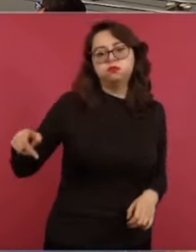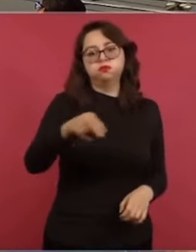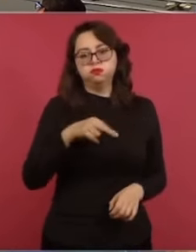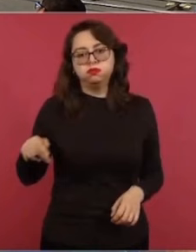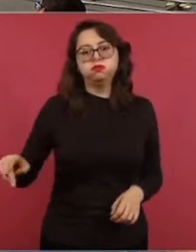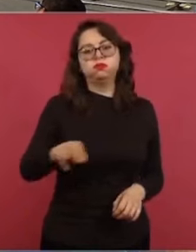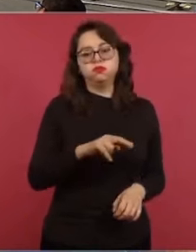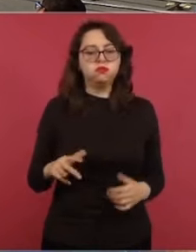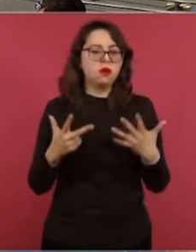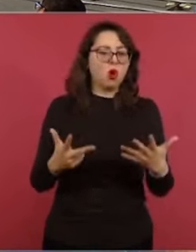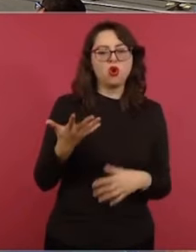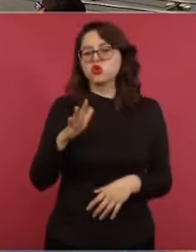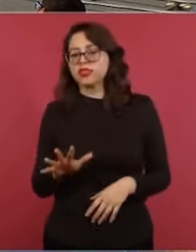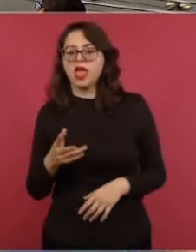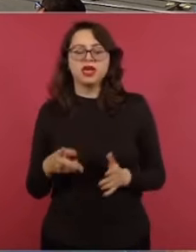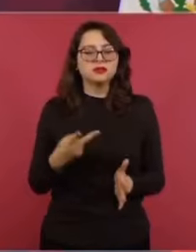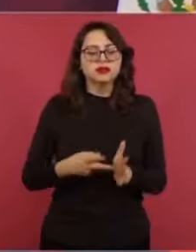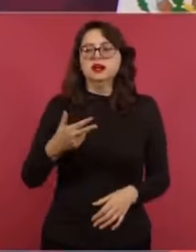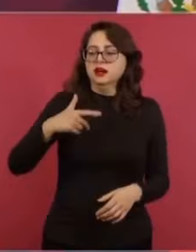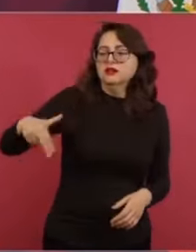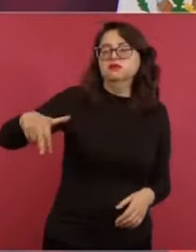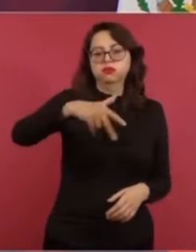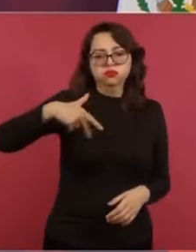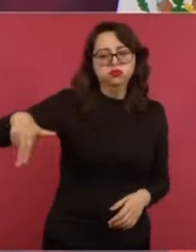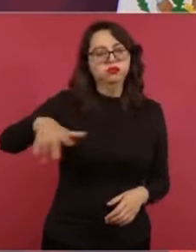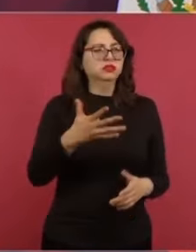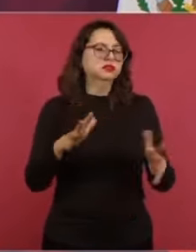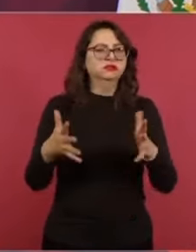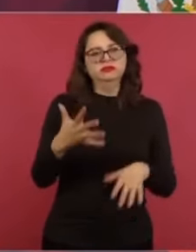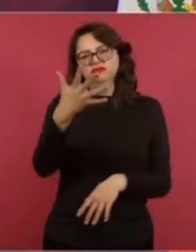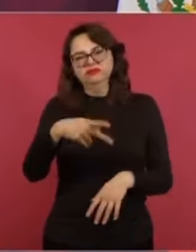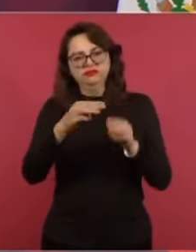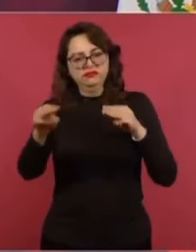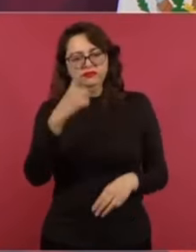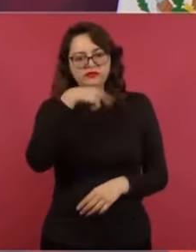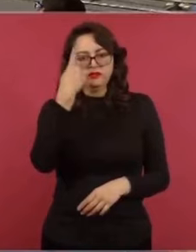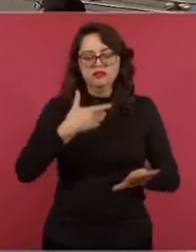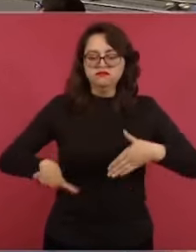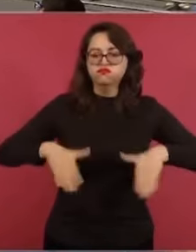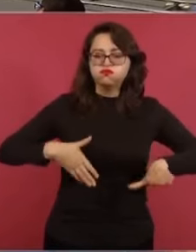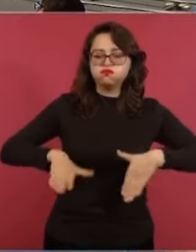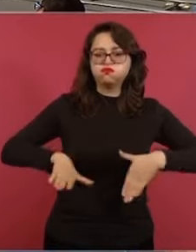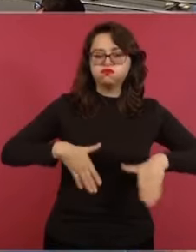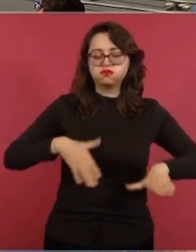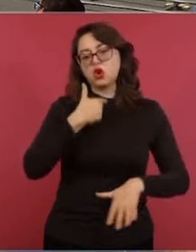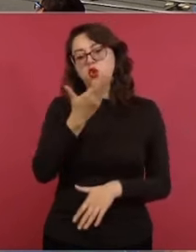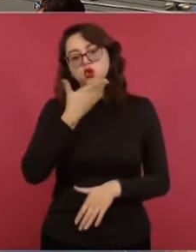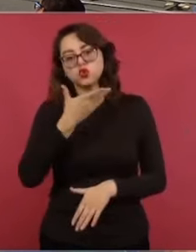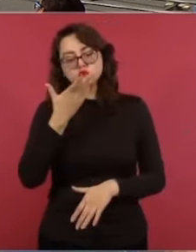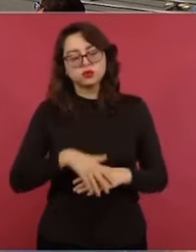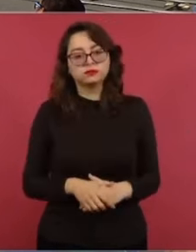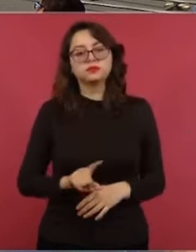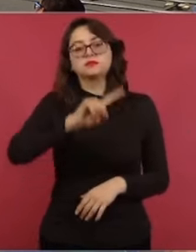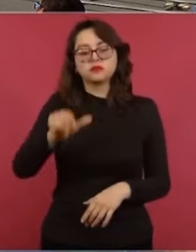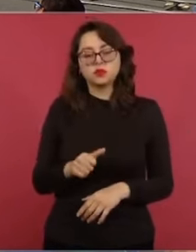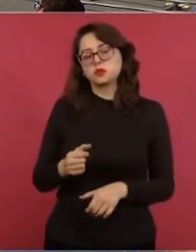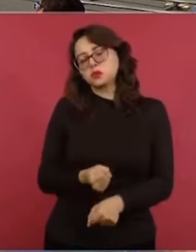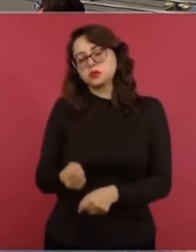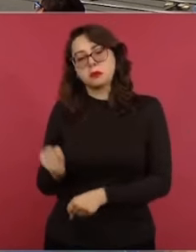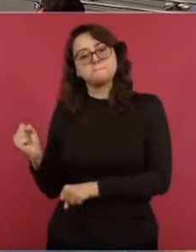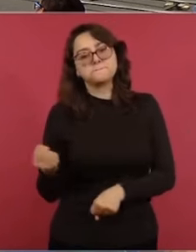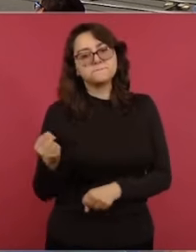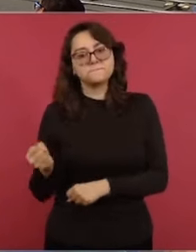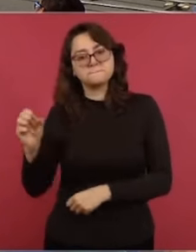de 400, 450 metros. O sea, cuatro o cinco kilómetros en una hora. Y después, practicar un poco.